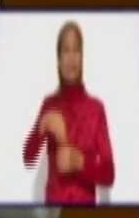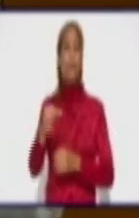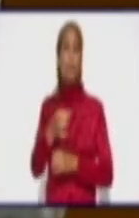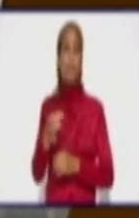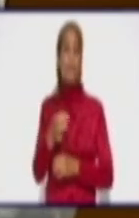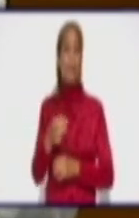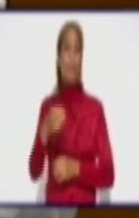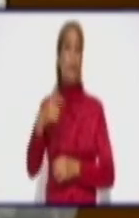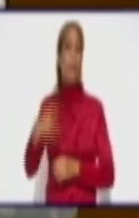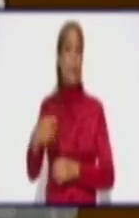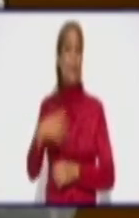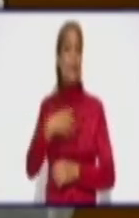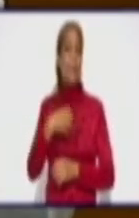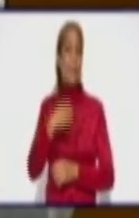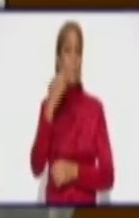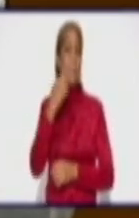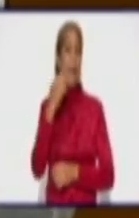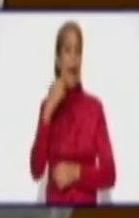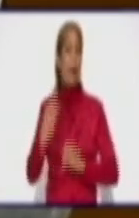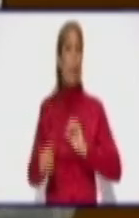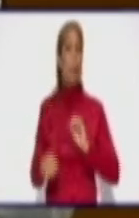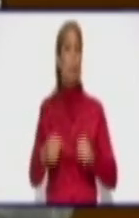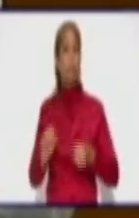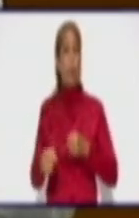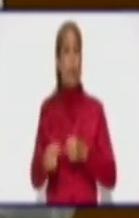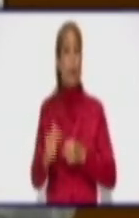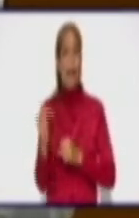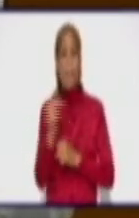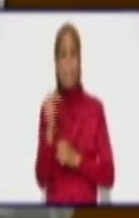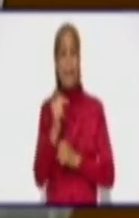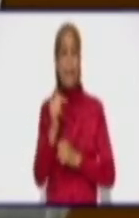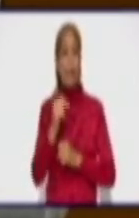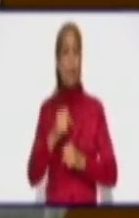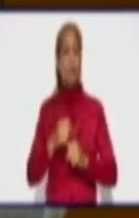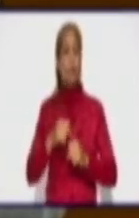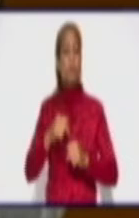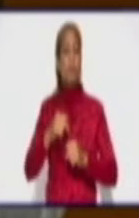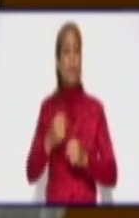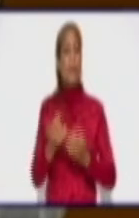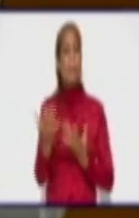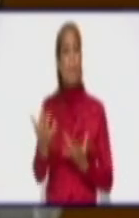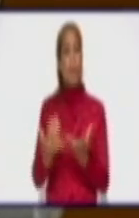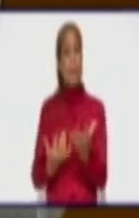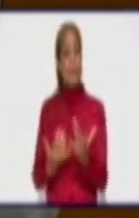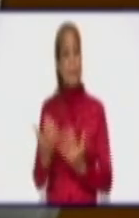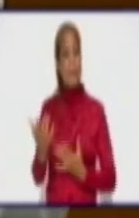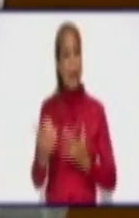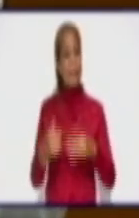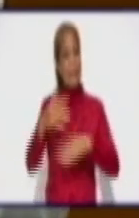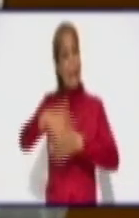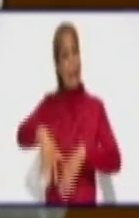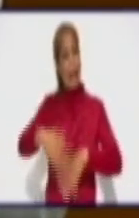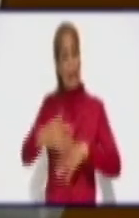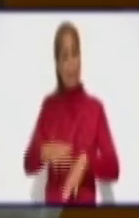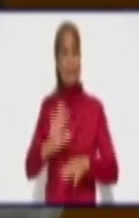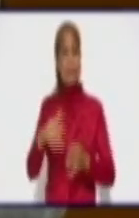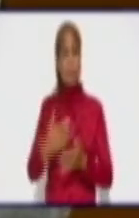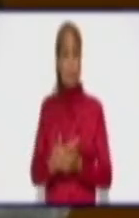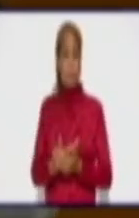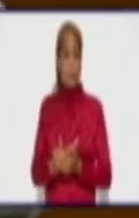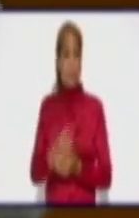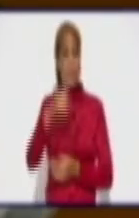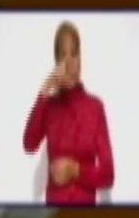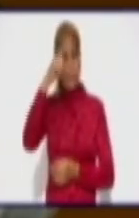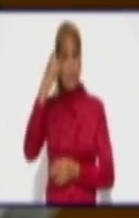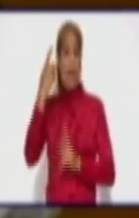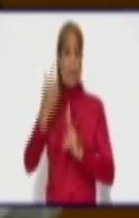tengan menos movilidad. Y eso asegura aislamiento y distanciamiento. Y cuando por necesidad de los servicios vitales haya que salir lo